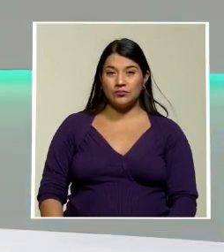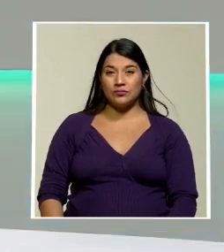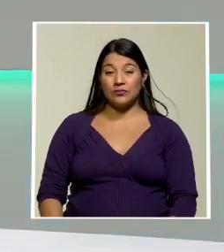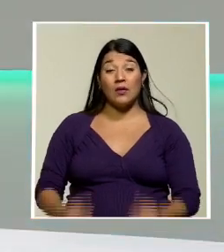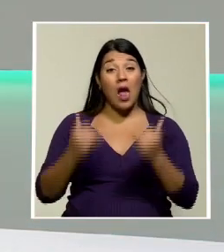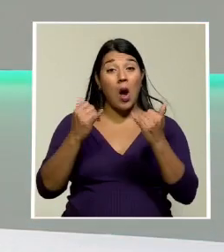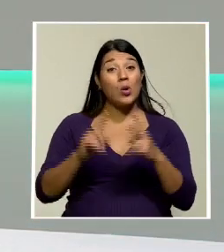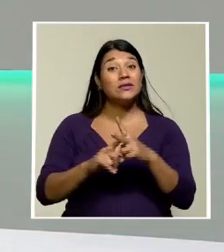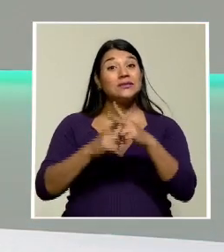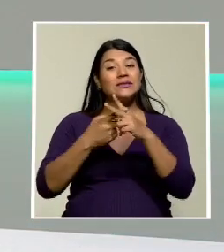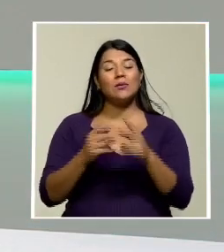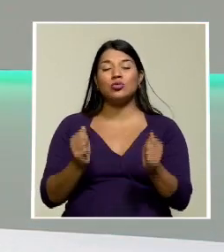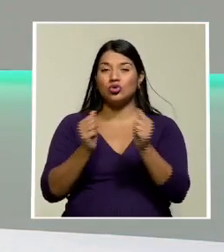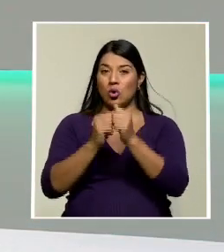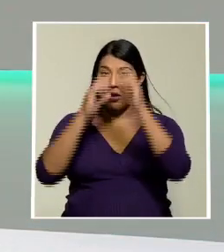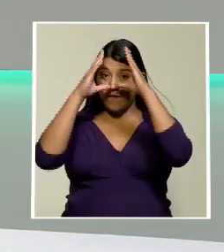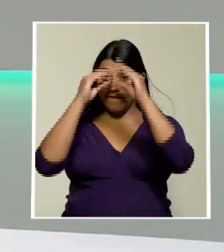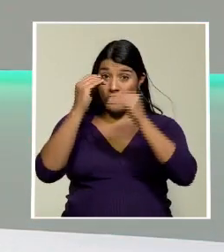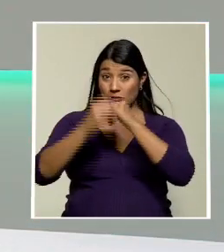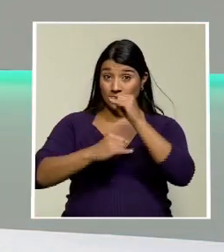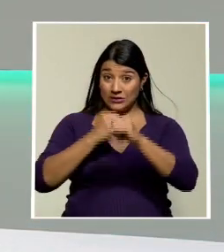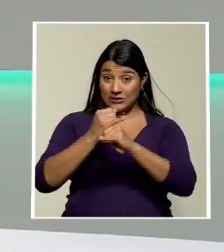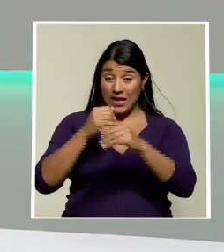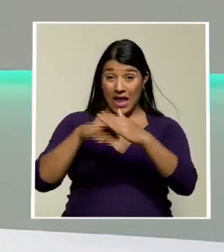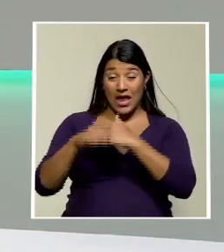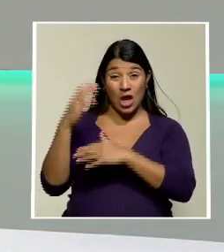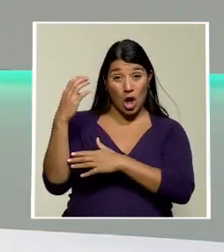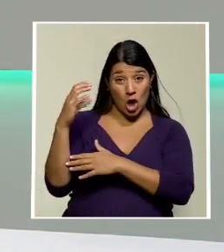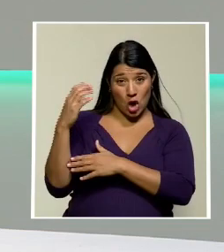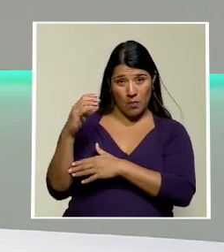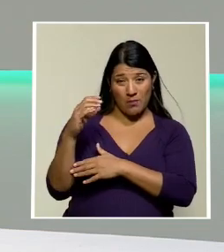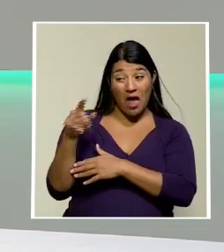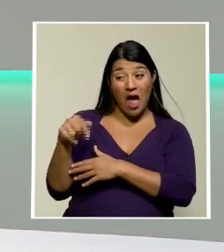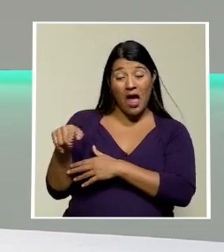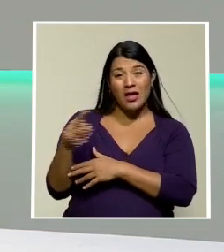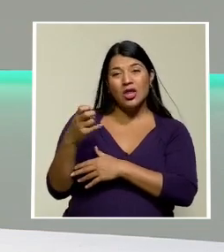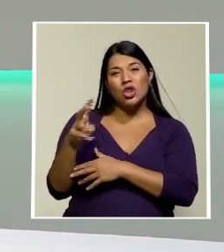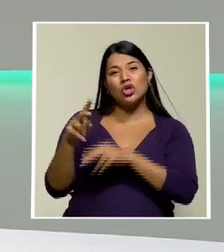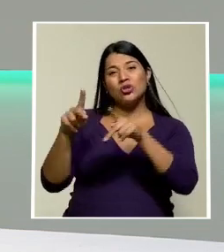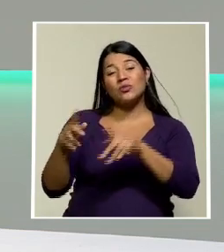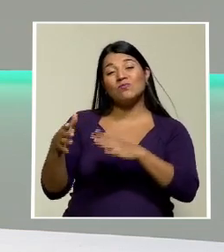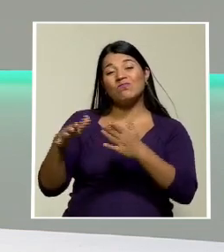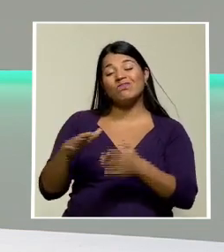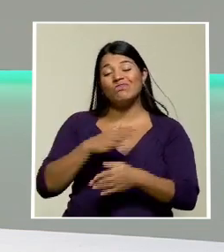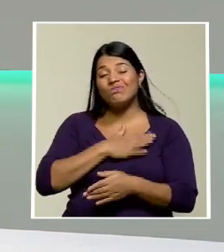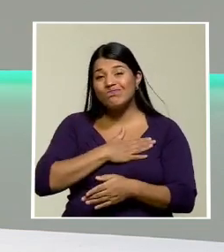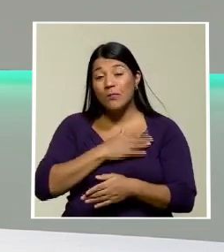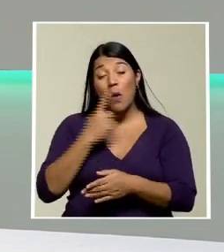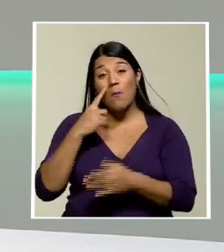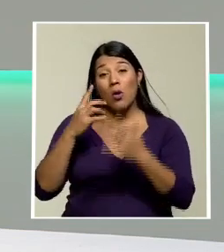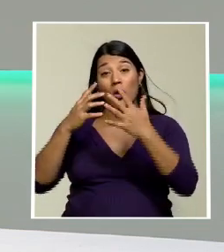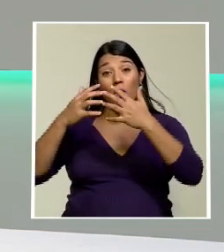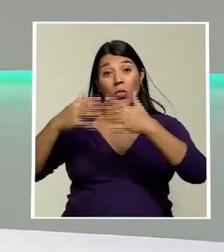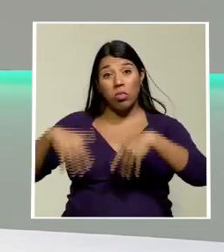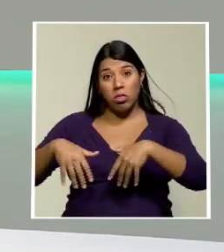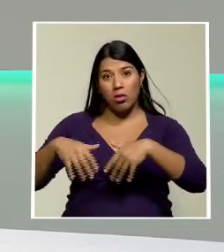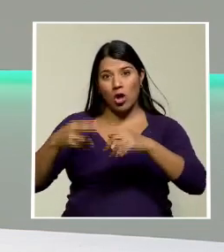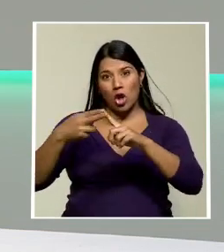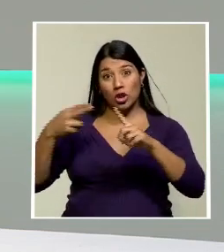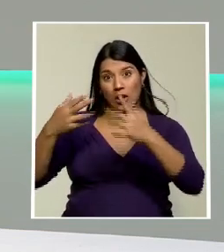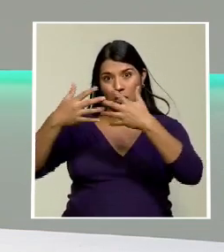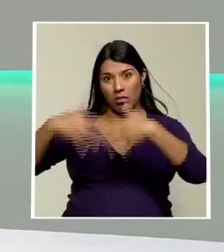iniciamos el recorrido fuera del mundo en Colombia porque al menos 12 personas fallecieron lamentablemente por un alud que se tragó un hotel